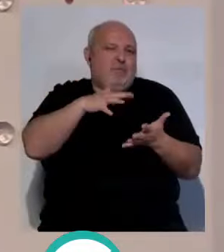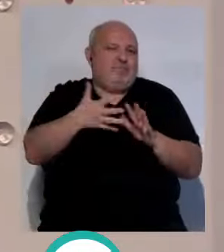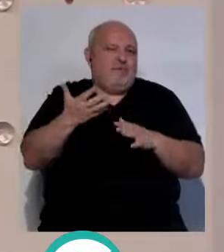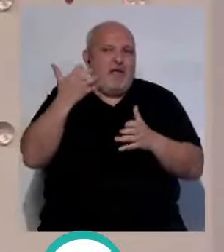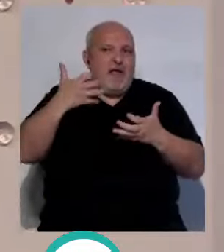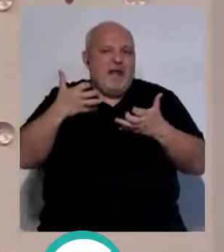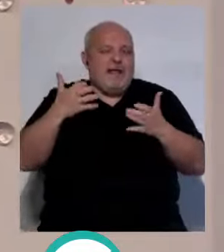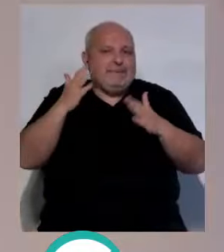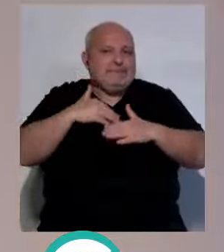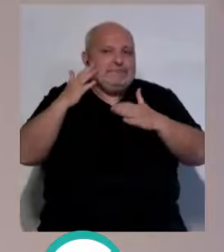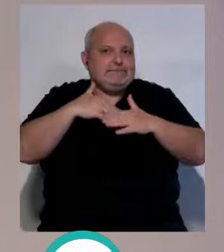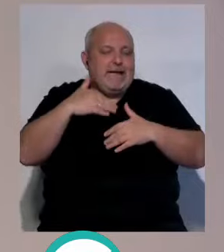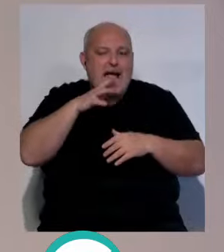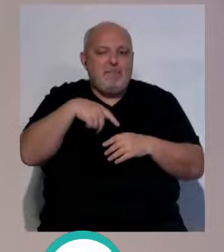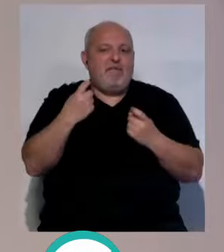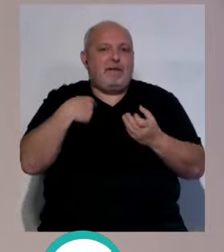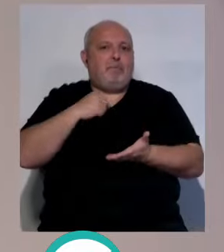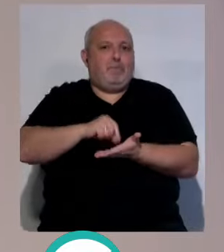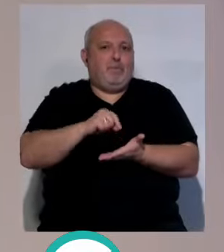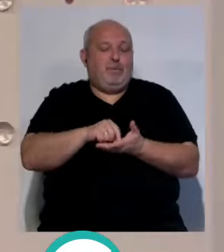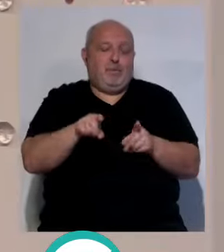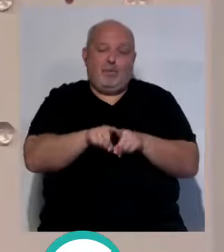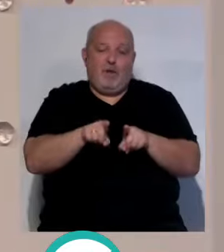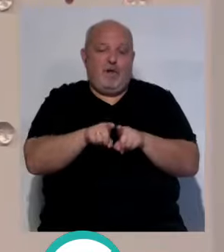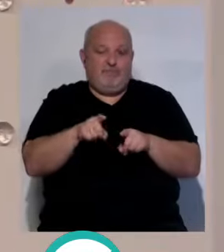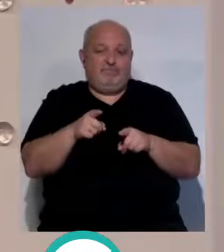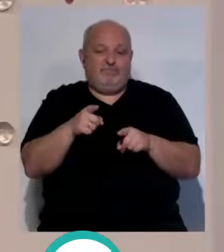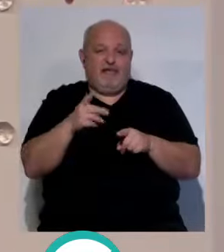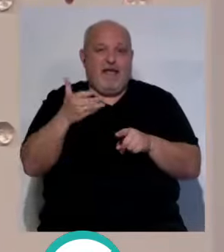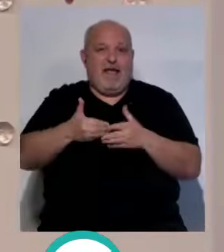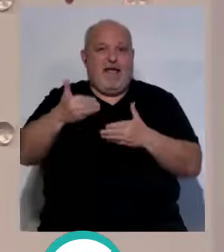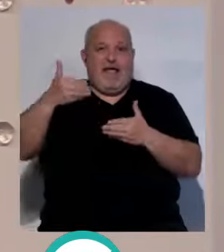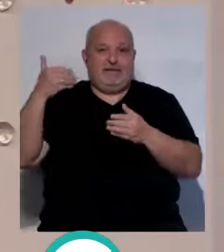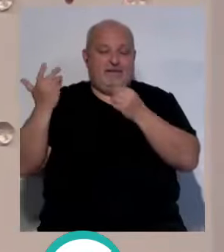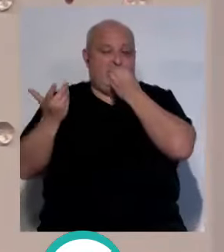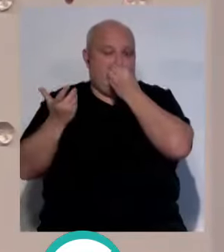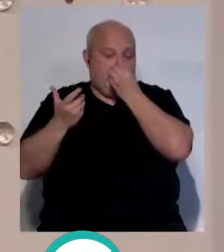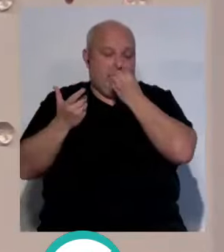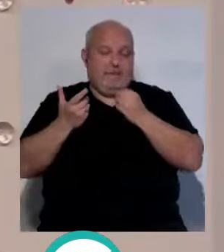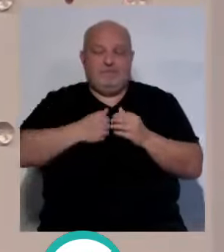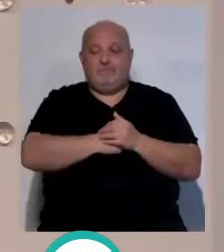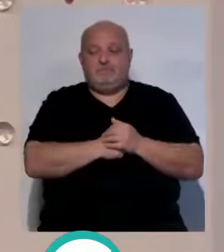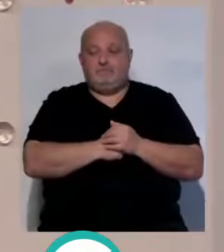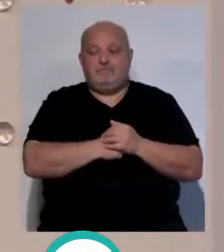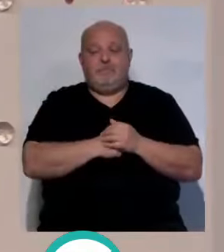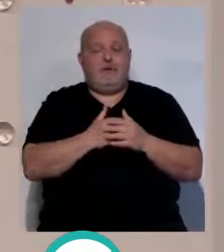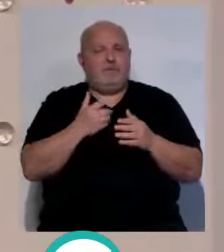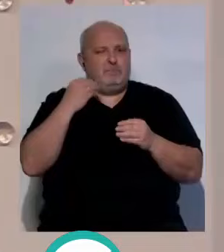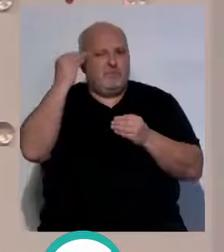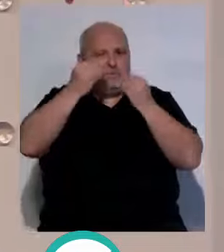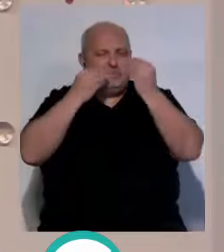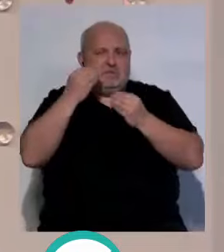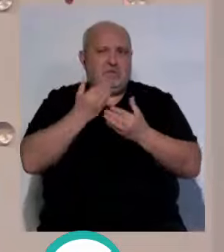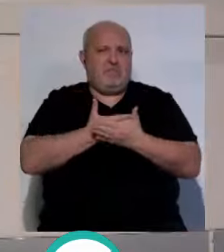y ahora tengo que apurar ese tiempo, ¿no? Los puntos teníamos que haberlos sacado antes y ahora tenemos que apurar. Pero bueno, se apura, yo